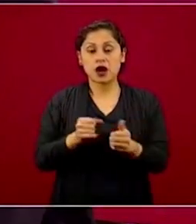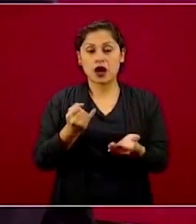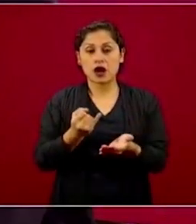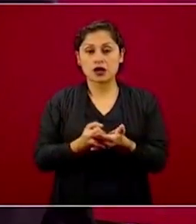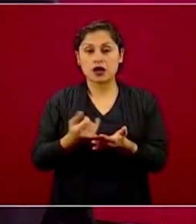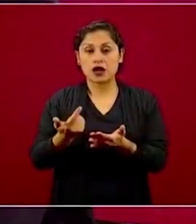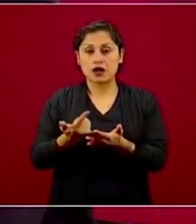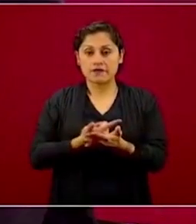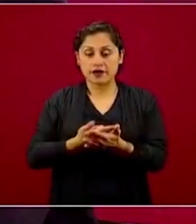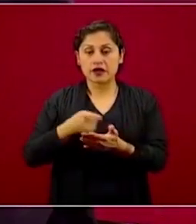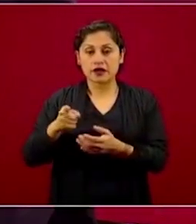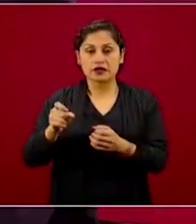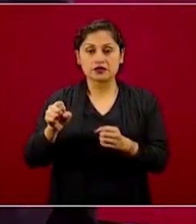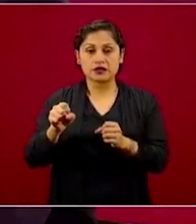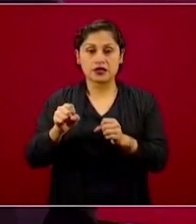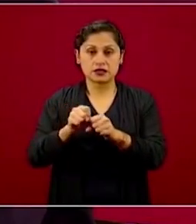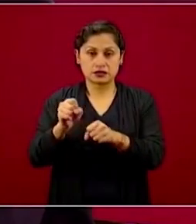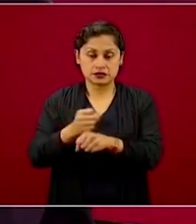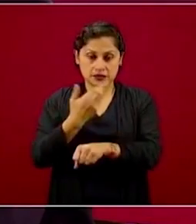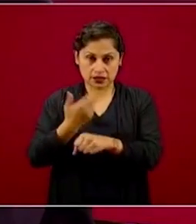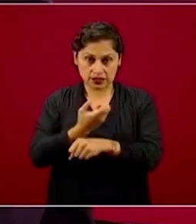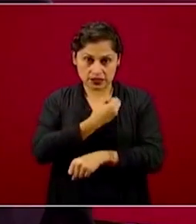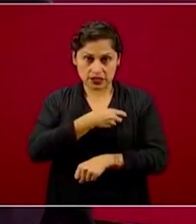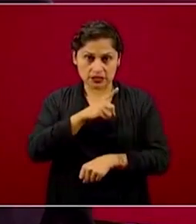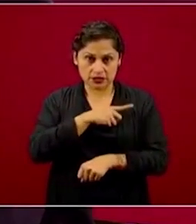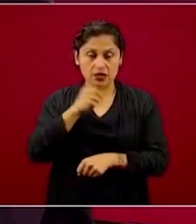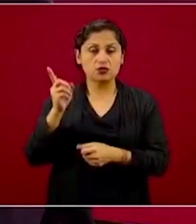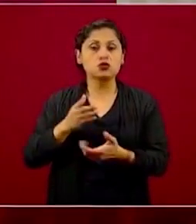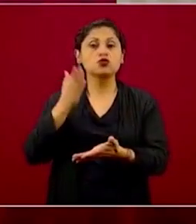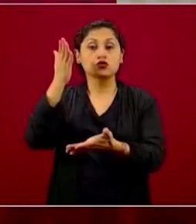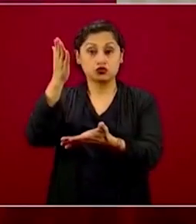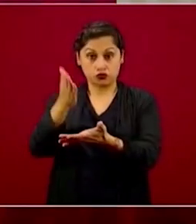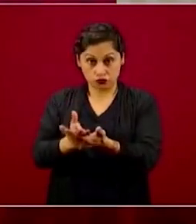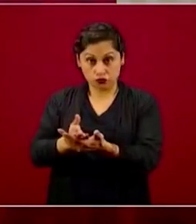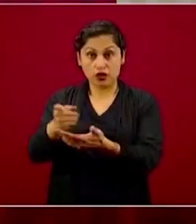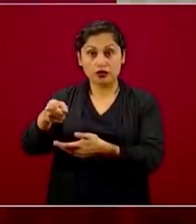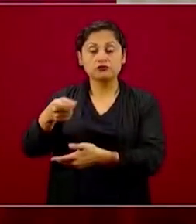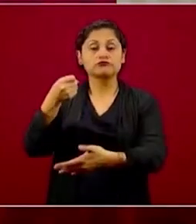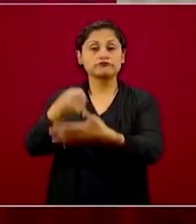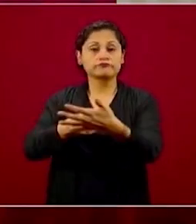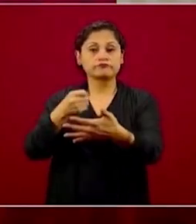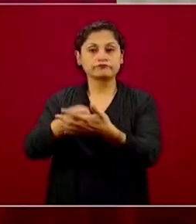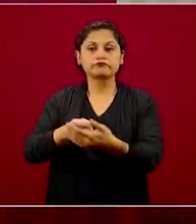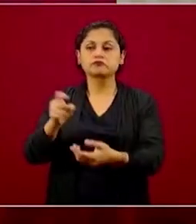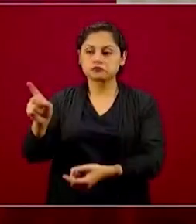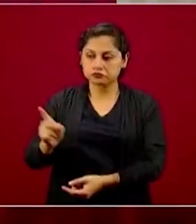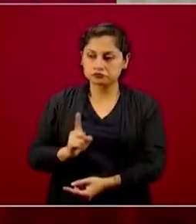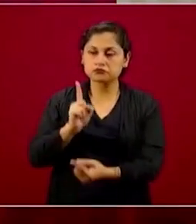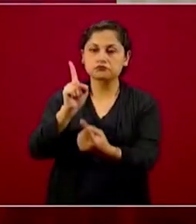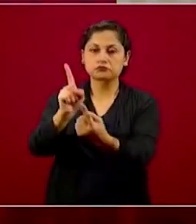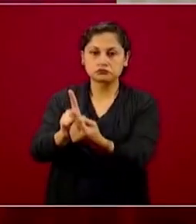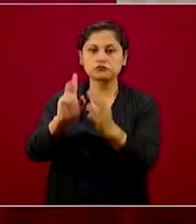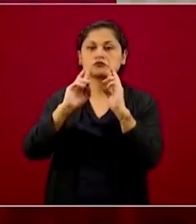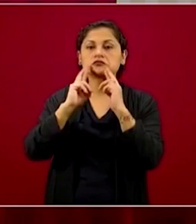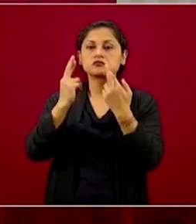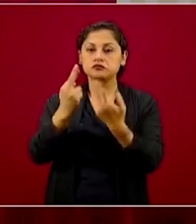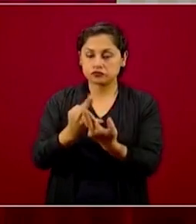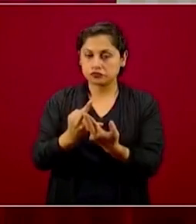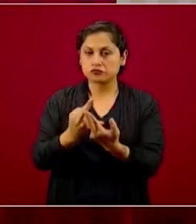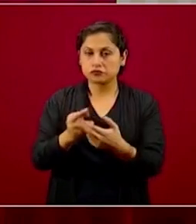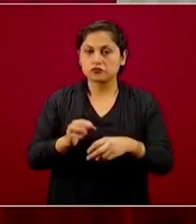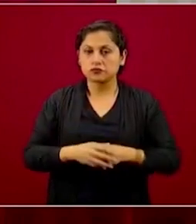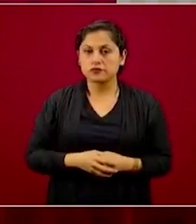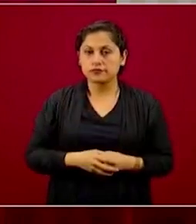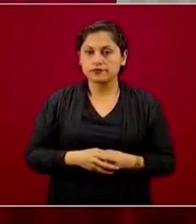Salud con su equipo de trabajo concurrieron a esta solicitud de escucha y a nombre de todas